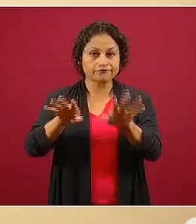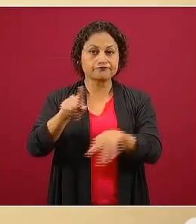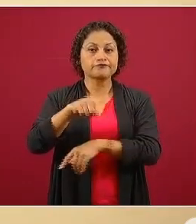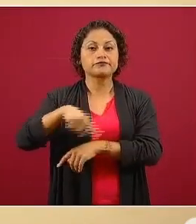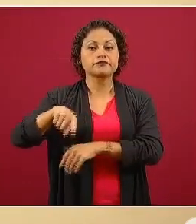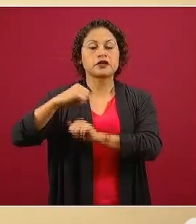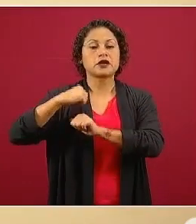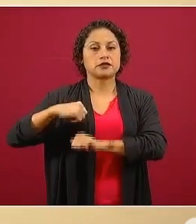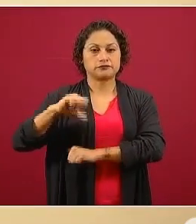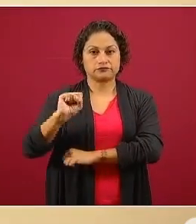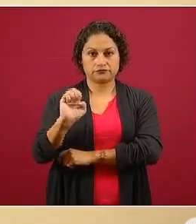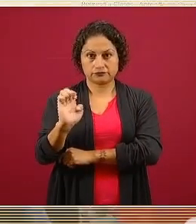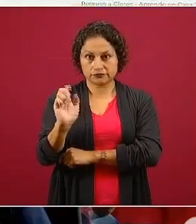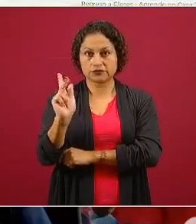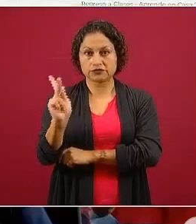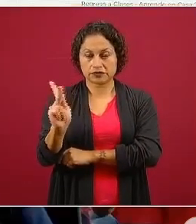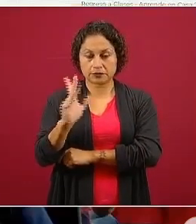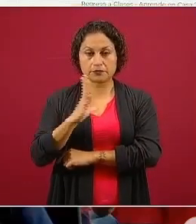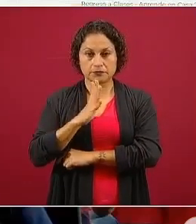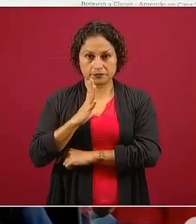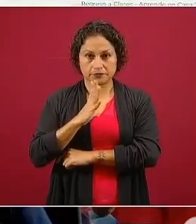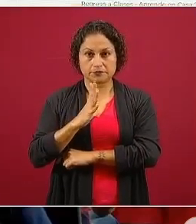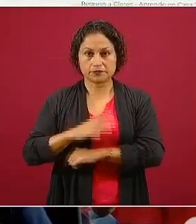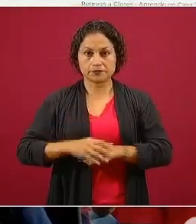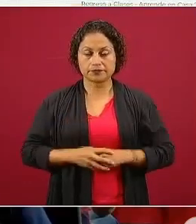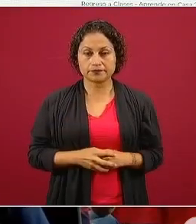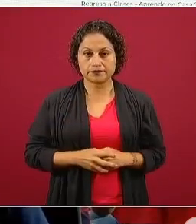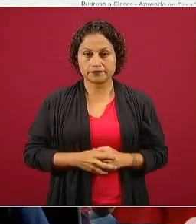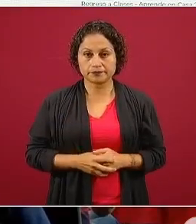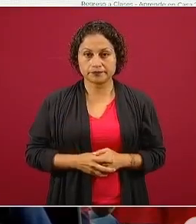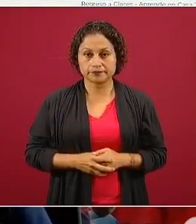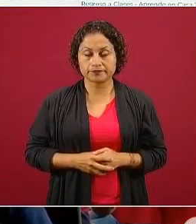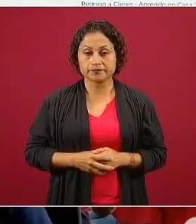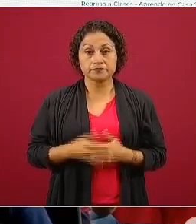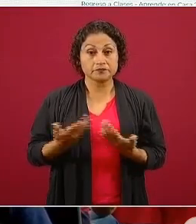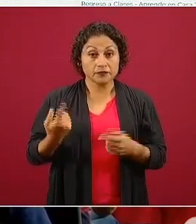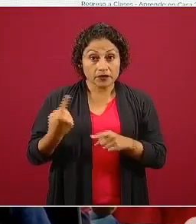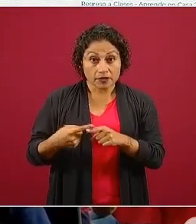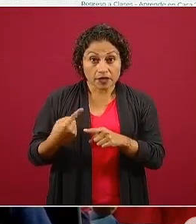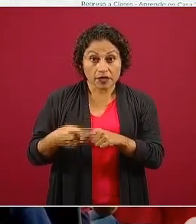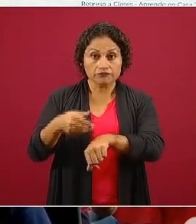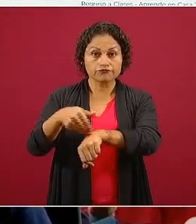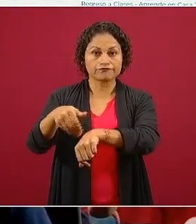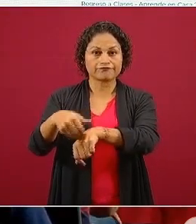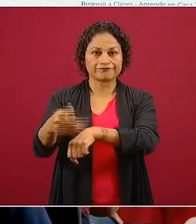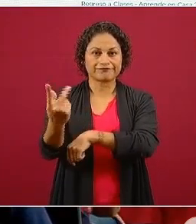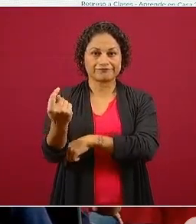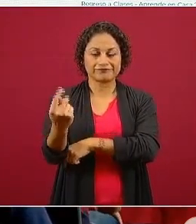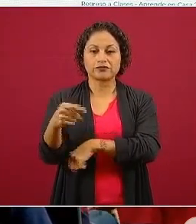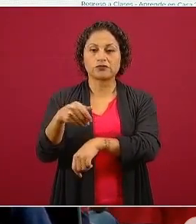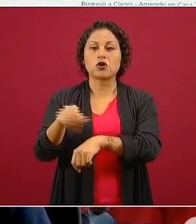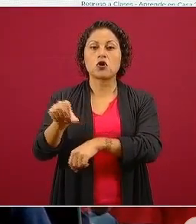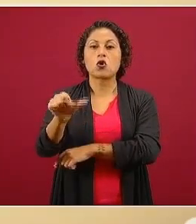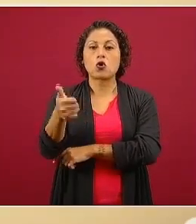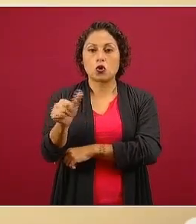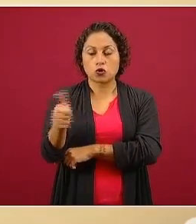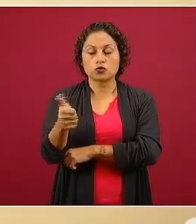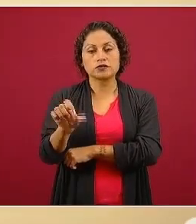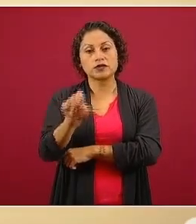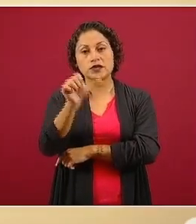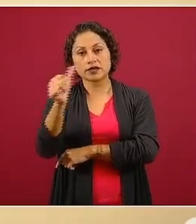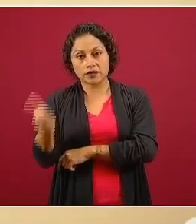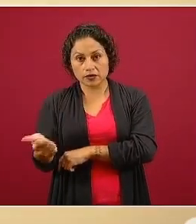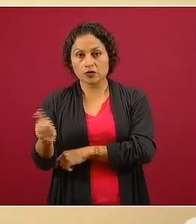Pública, 11 es quien la transmite y TV Azteca en el canal